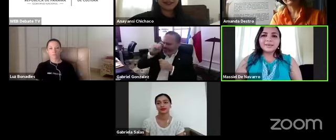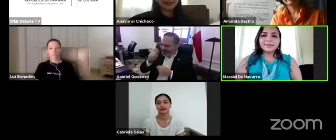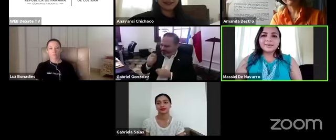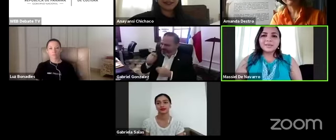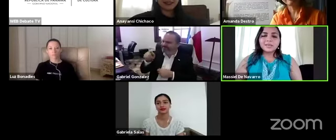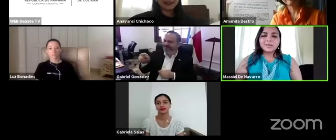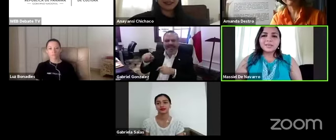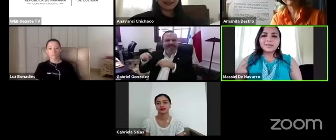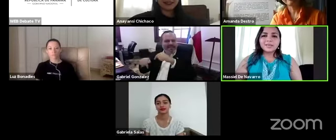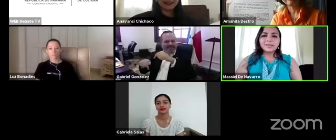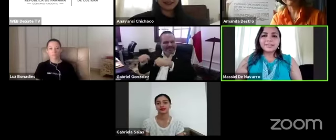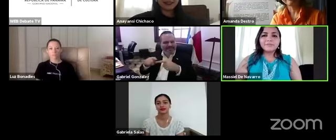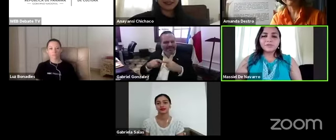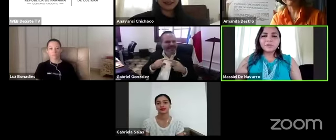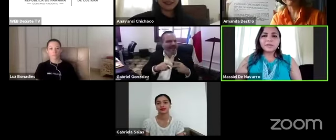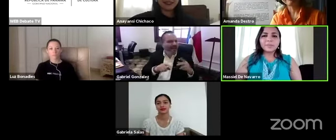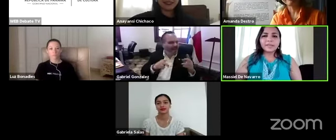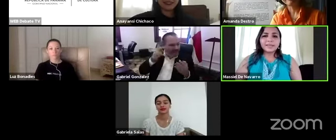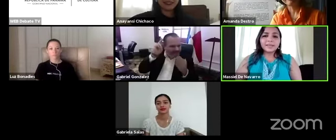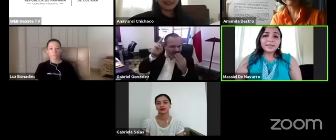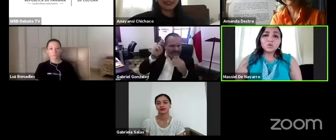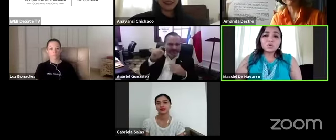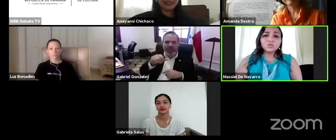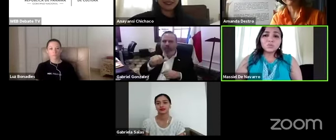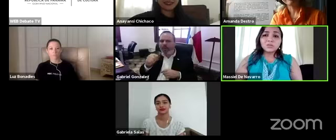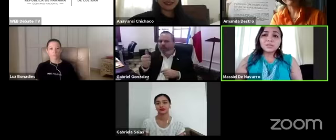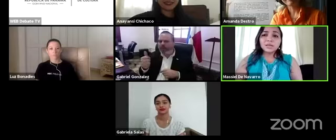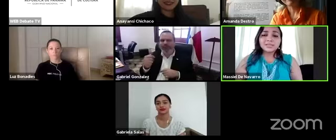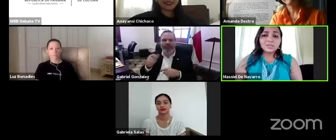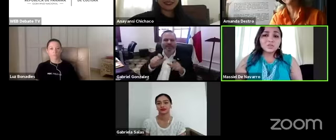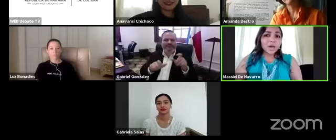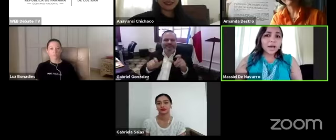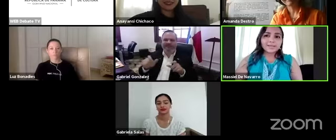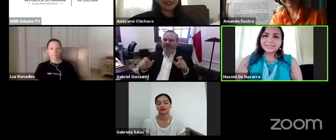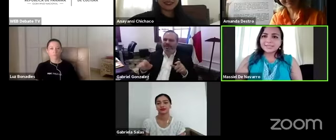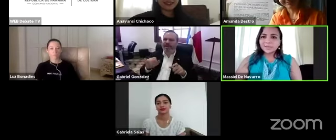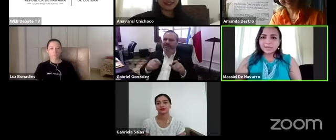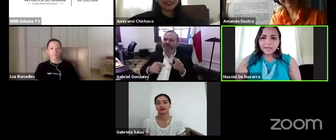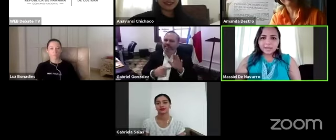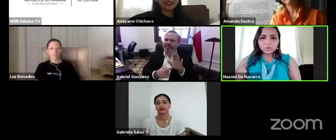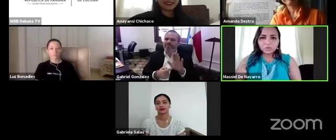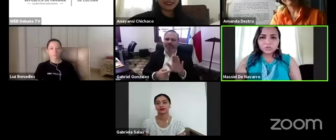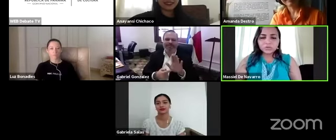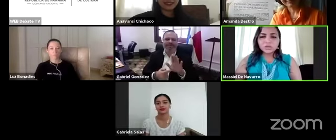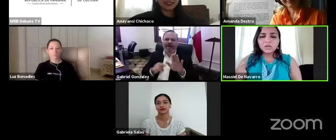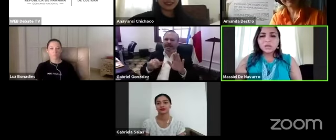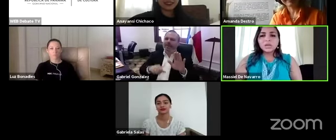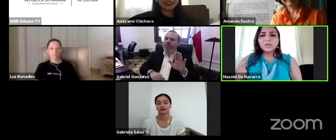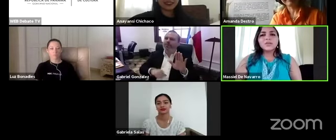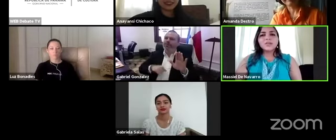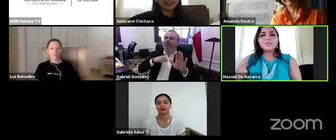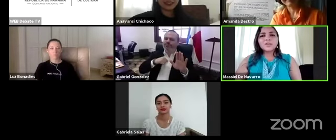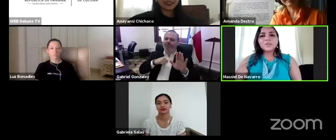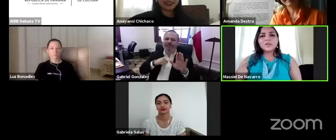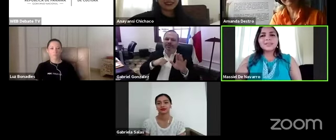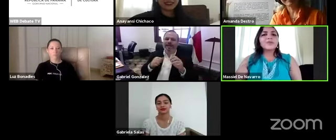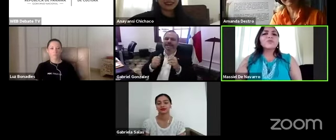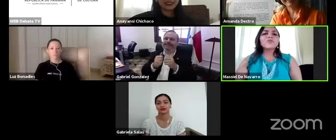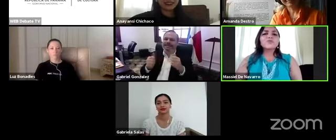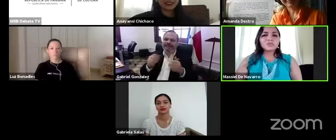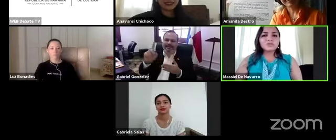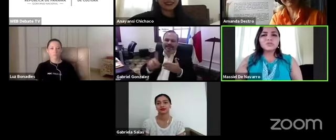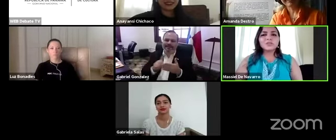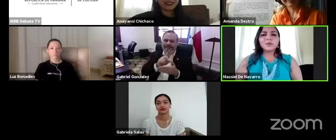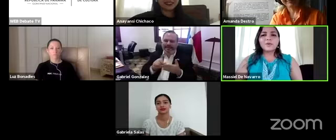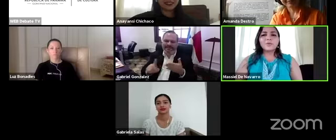y esta forma para que el conocimiento sea acceso accesible a todos y poder entonces poder estar